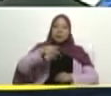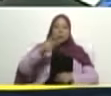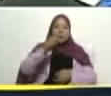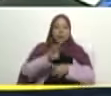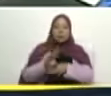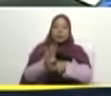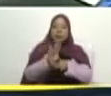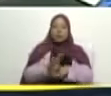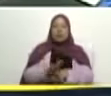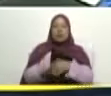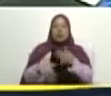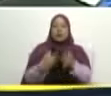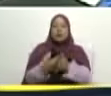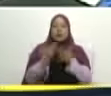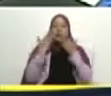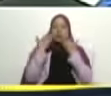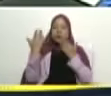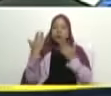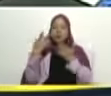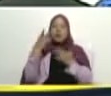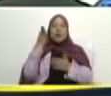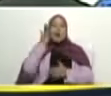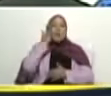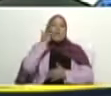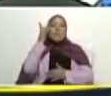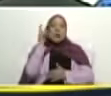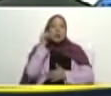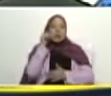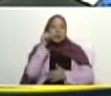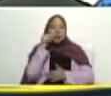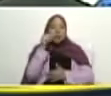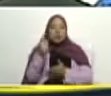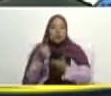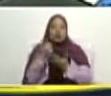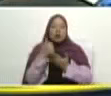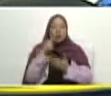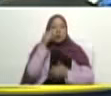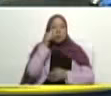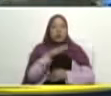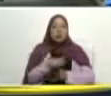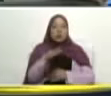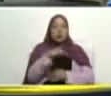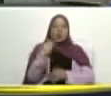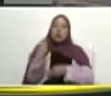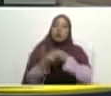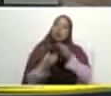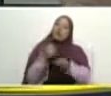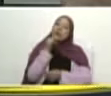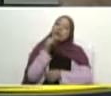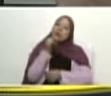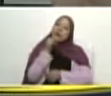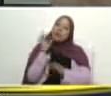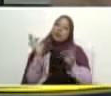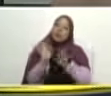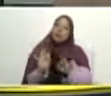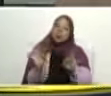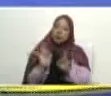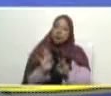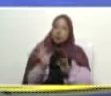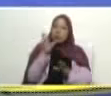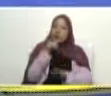protectores protectoras padrinos y madrinas ha ayudado mucho a que las cosas lleguen a donde no llegan